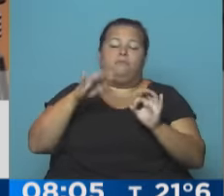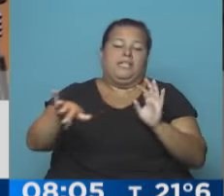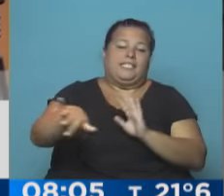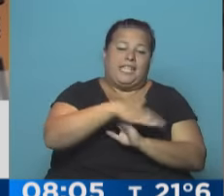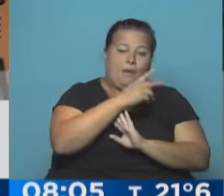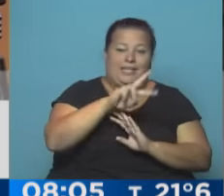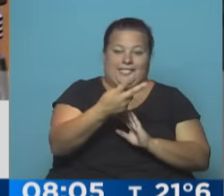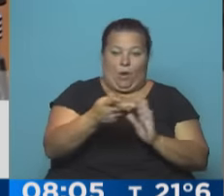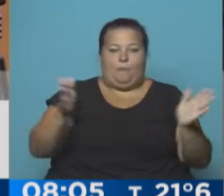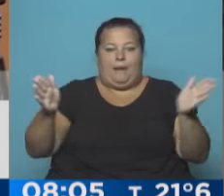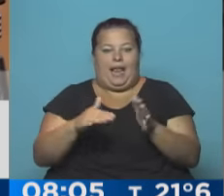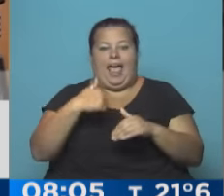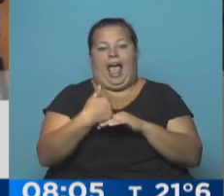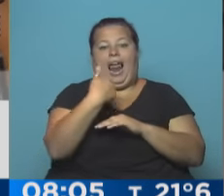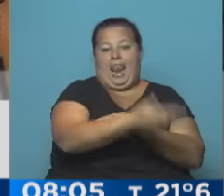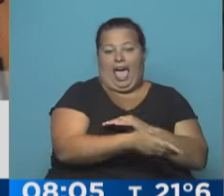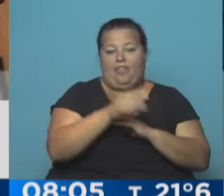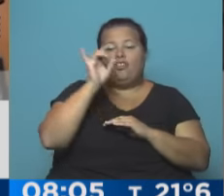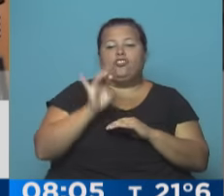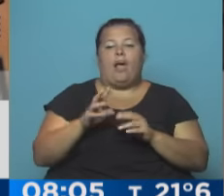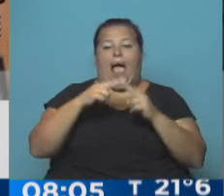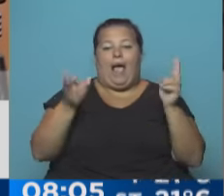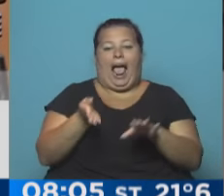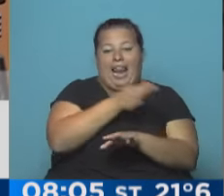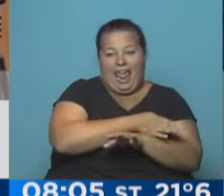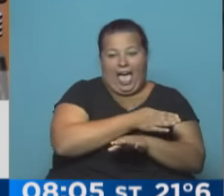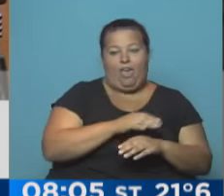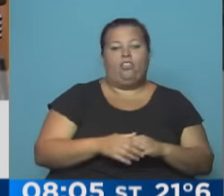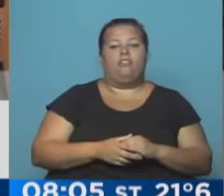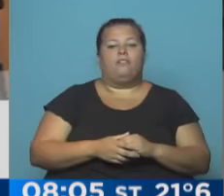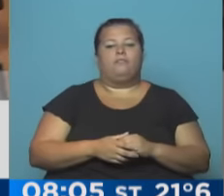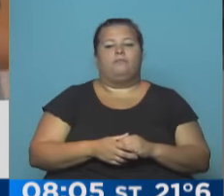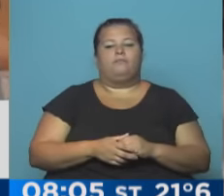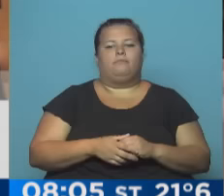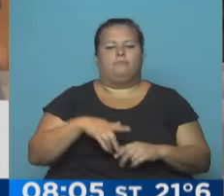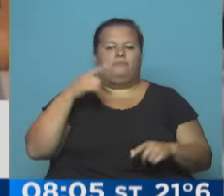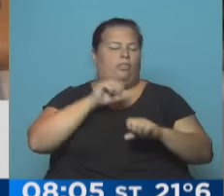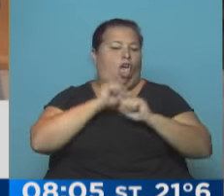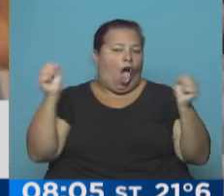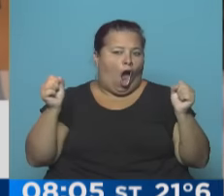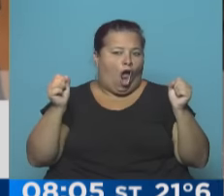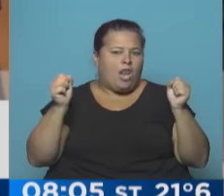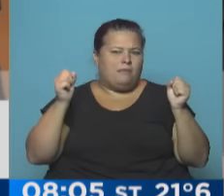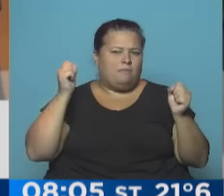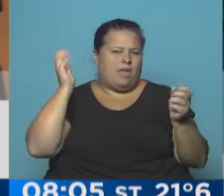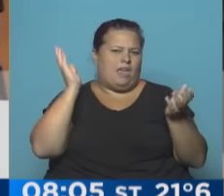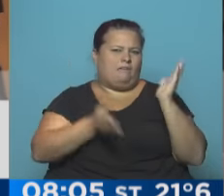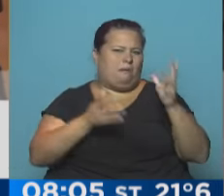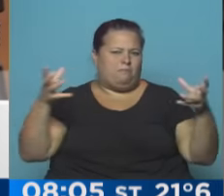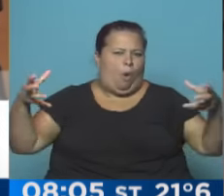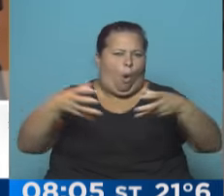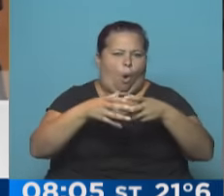segundo carril para quedarse a la vera simplemente de la autopista, recibieron repentinamente un semianillo de